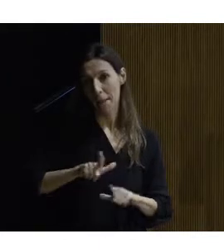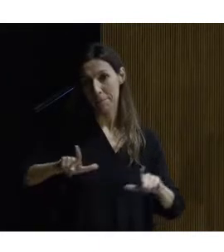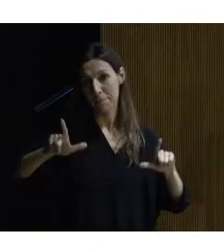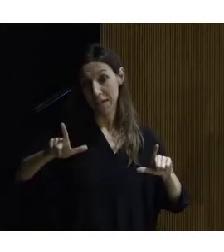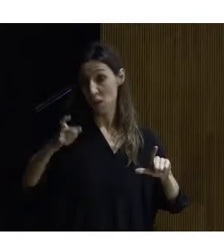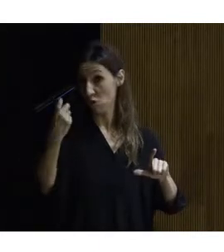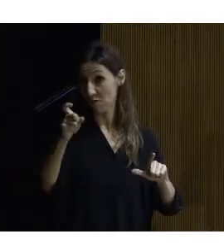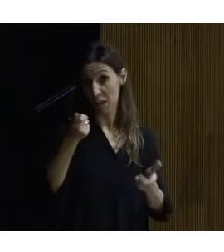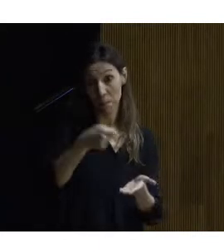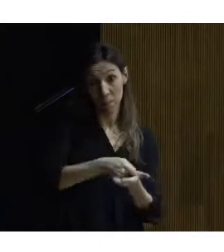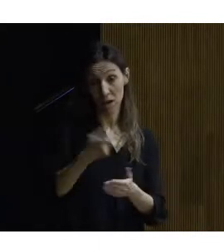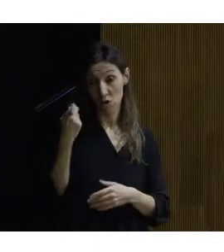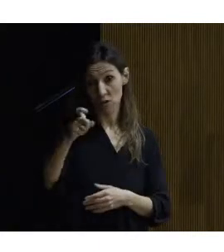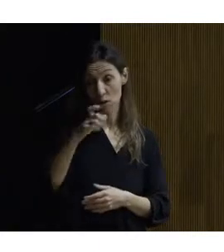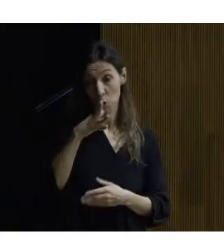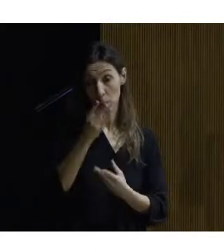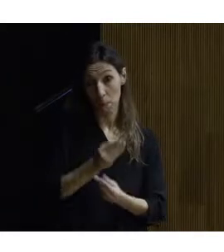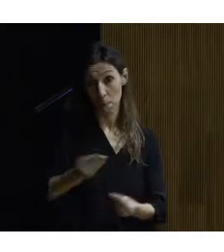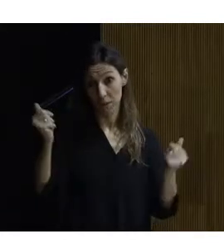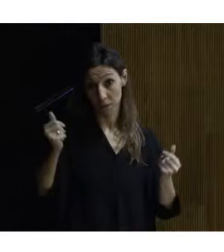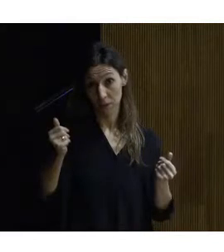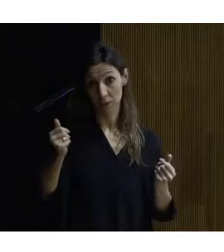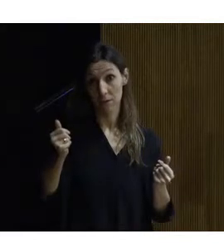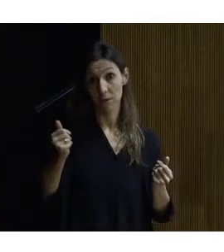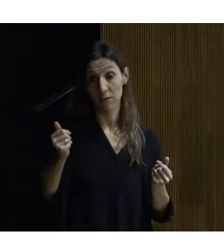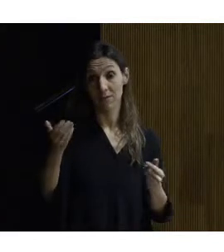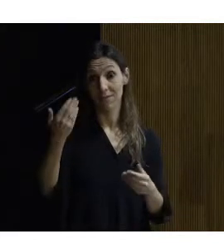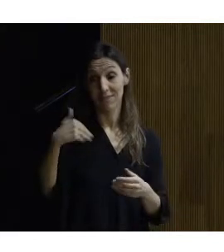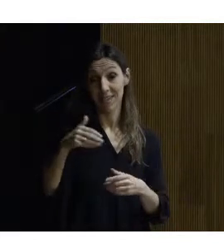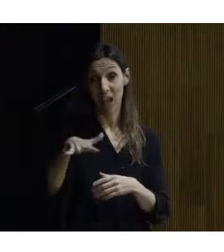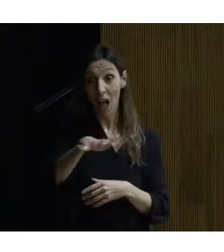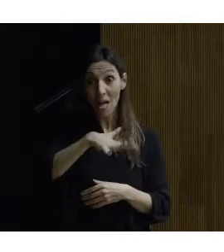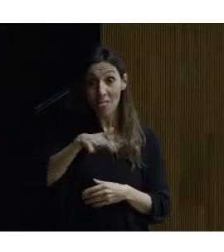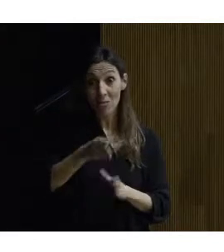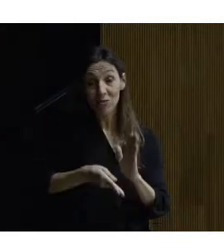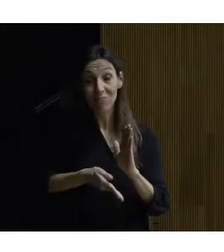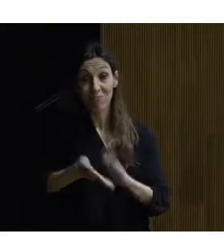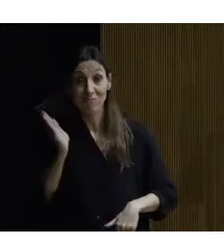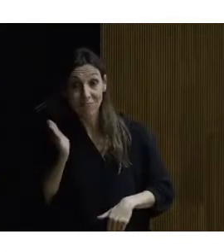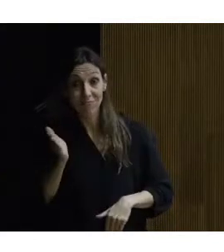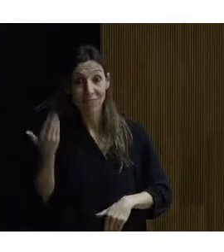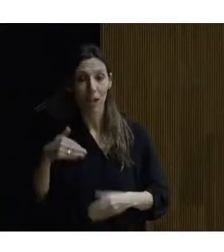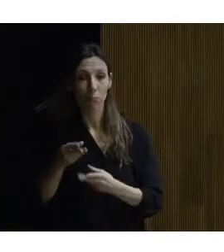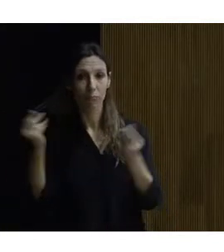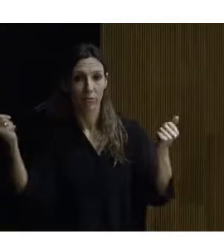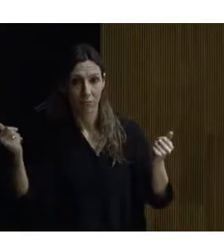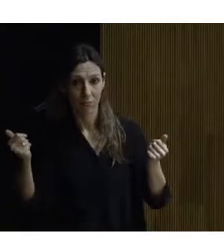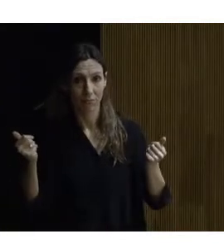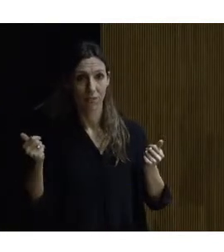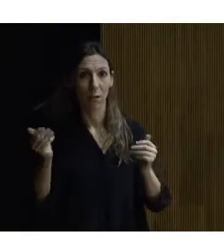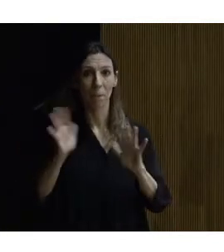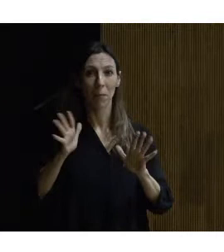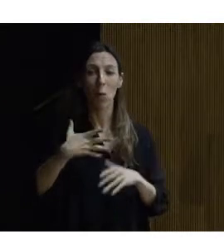pagarlos porque desaparece en el momento que tú sales de ese espacio ¿de acuerdo? entonces solo puedes